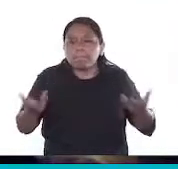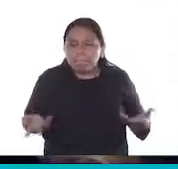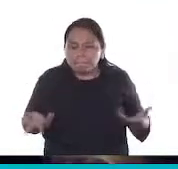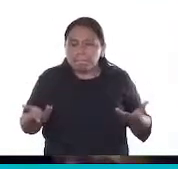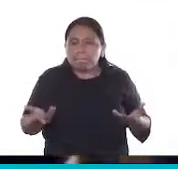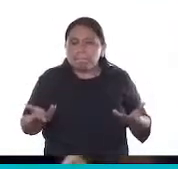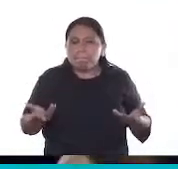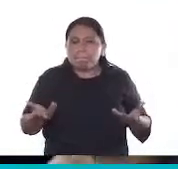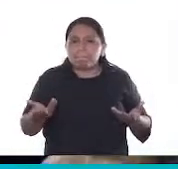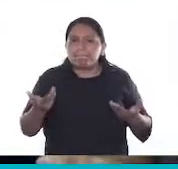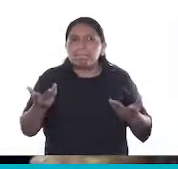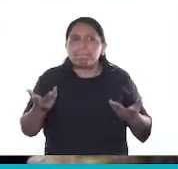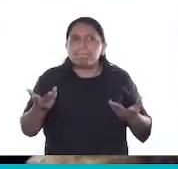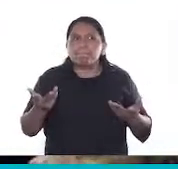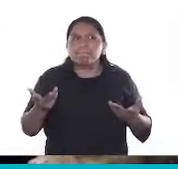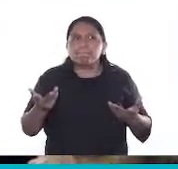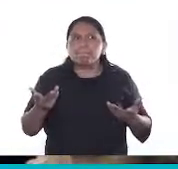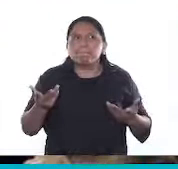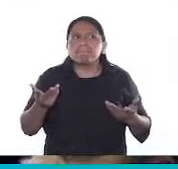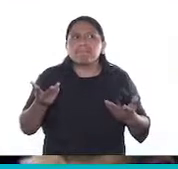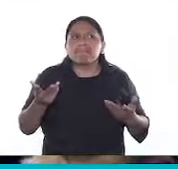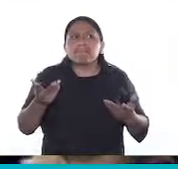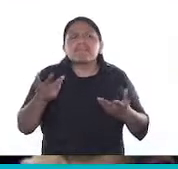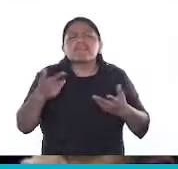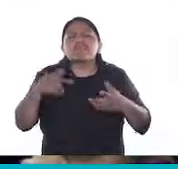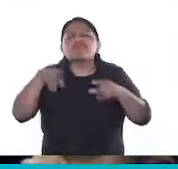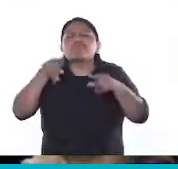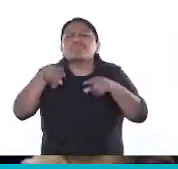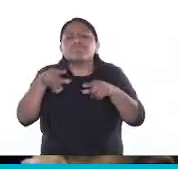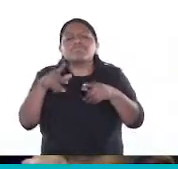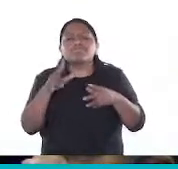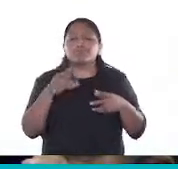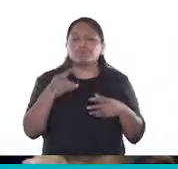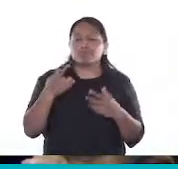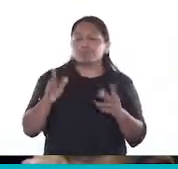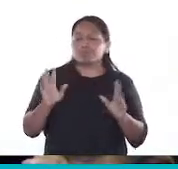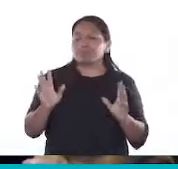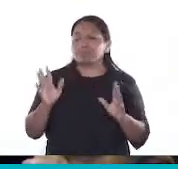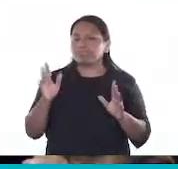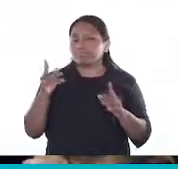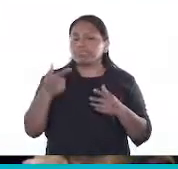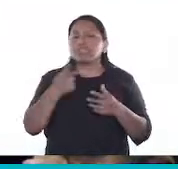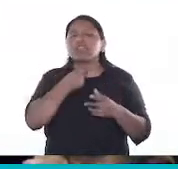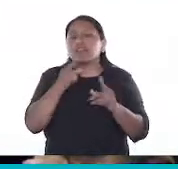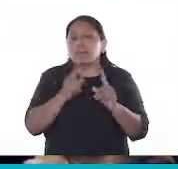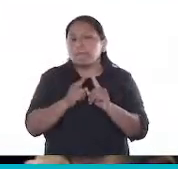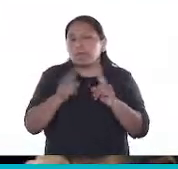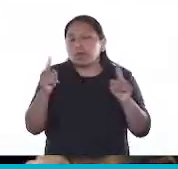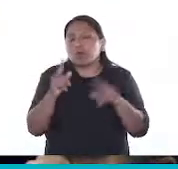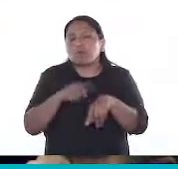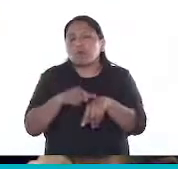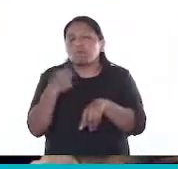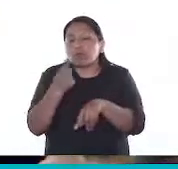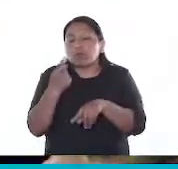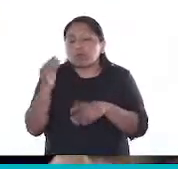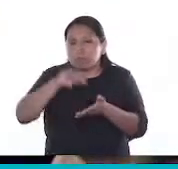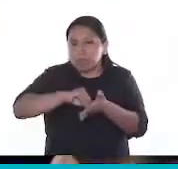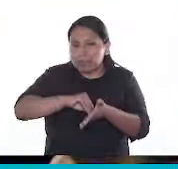Y eso es muy, y eso es muy paradigmático, porque acá abrimos, señor presidente, y me quiero extender unos minutitos más.